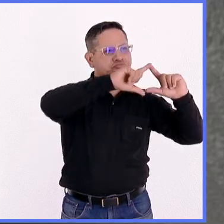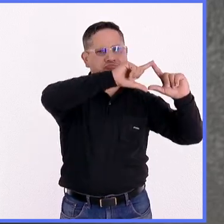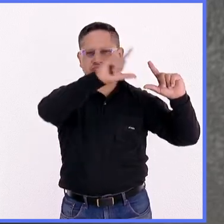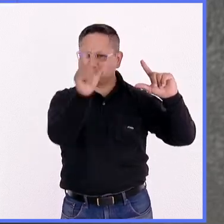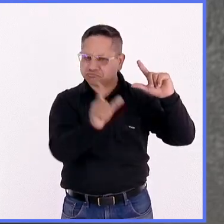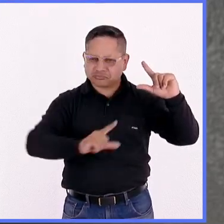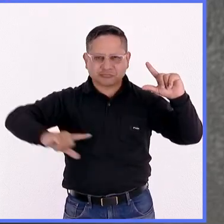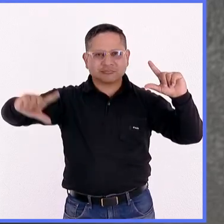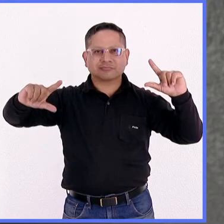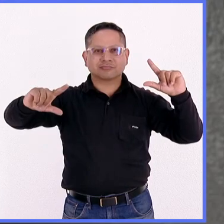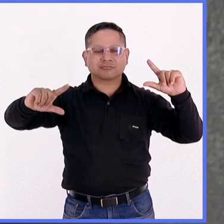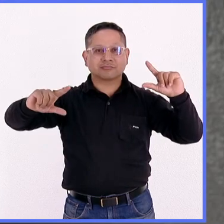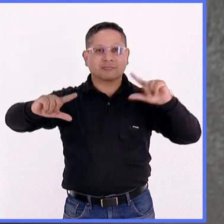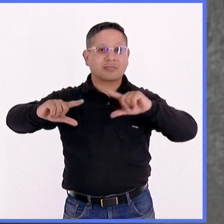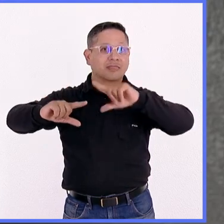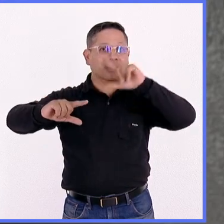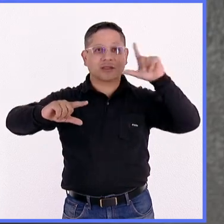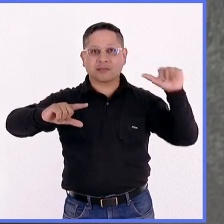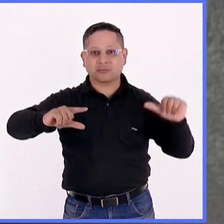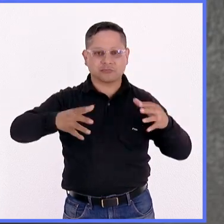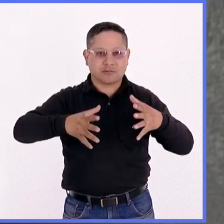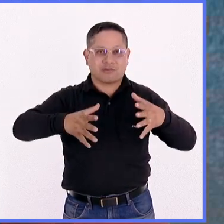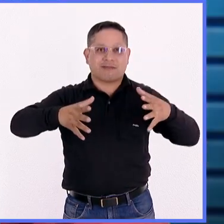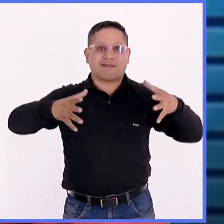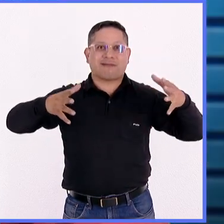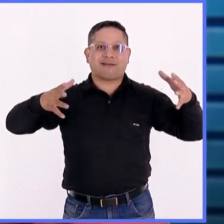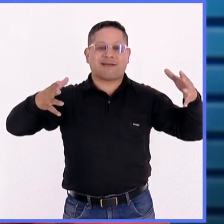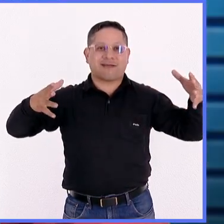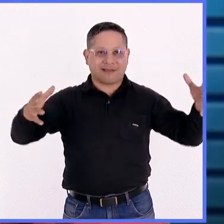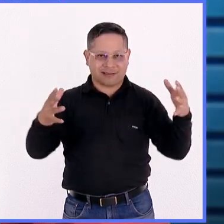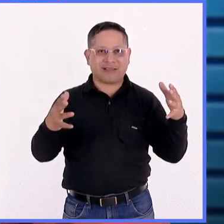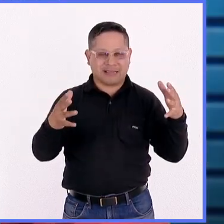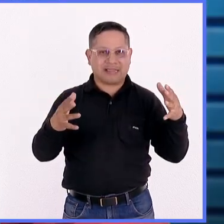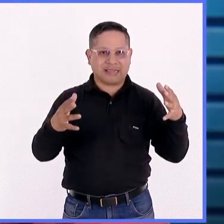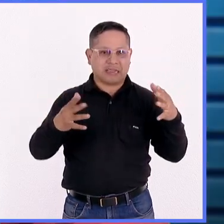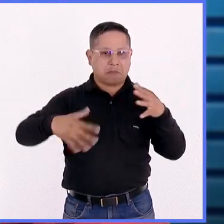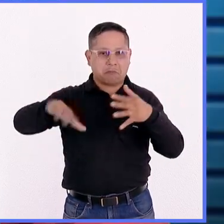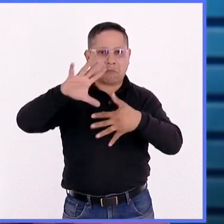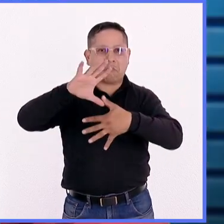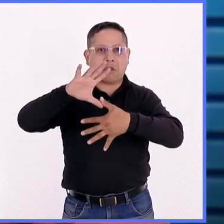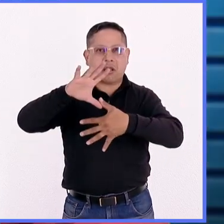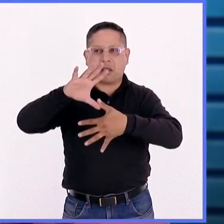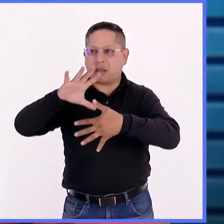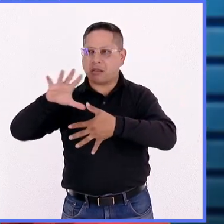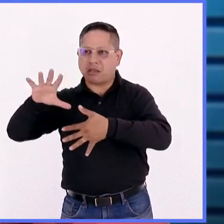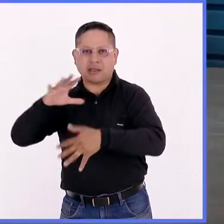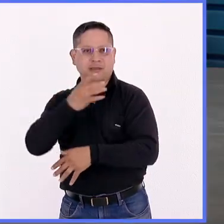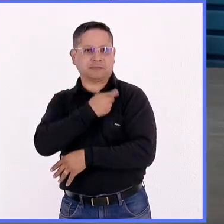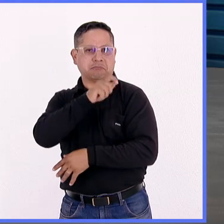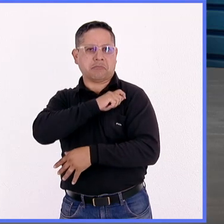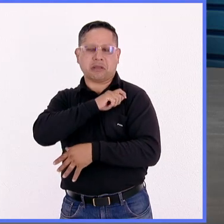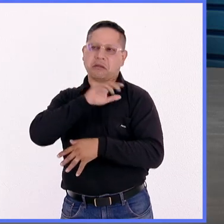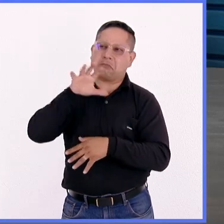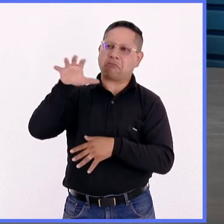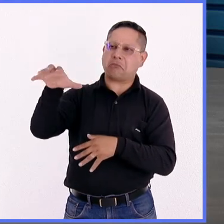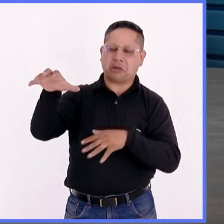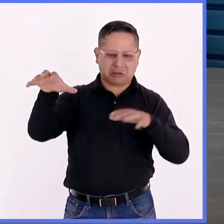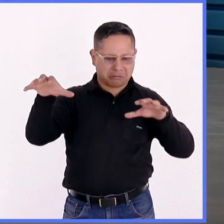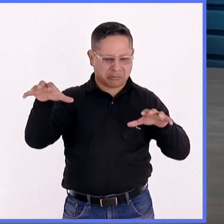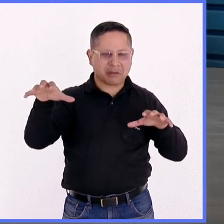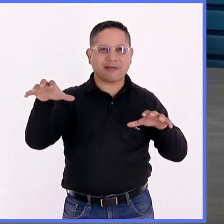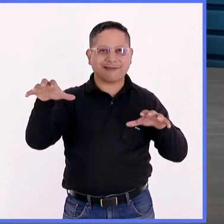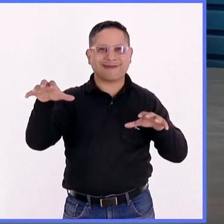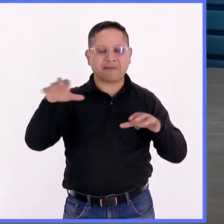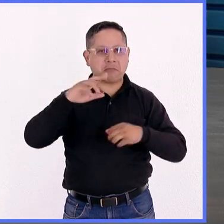Luego fue iberoamericano, fue creciendo. Y ahora, justo con el mismo objetivo de, pues al final,